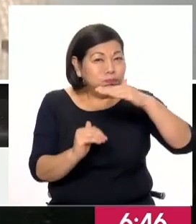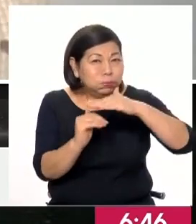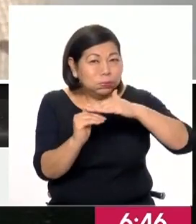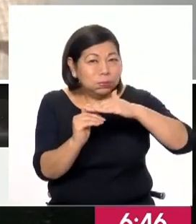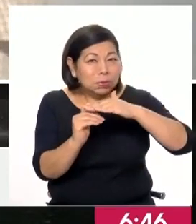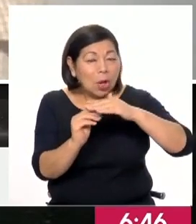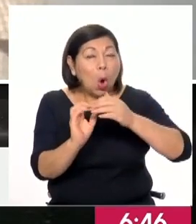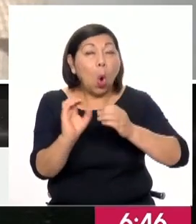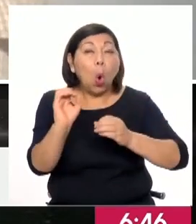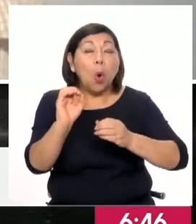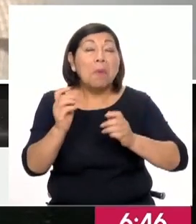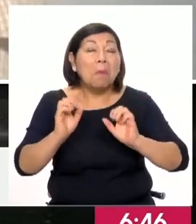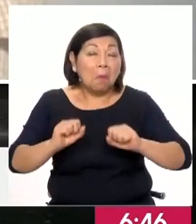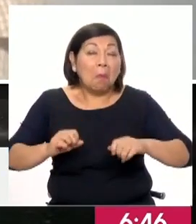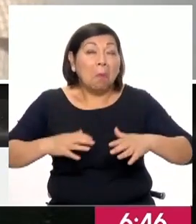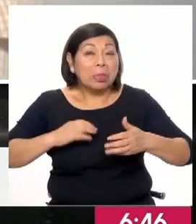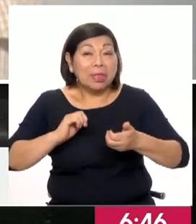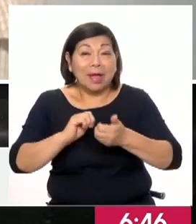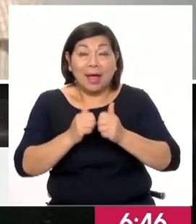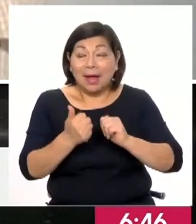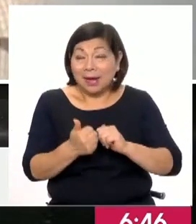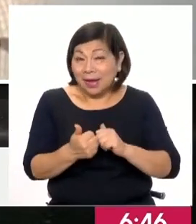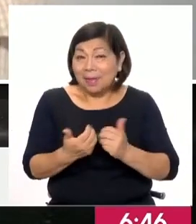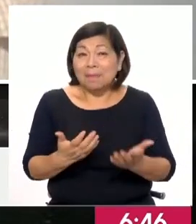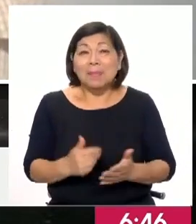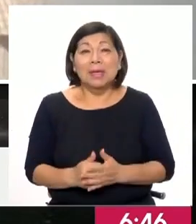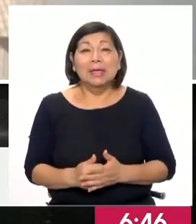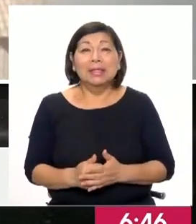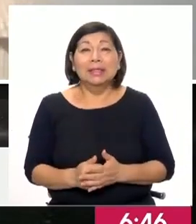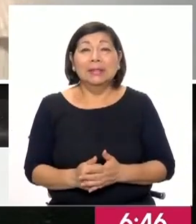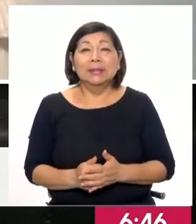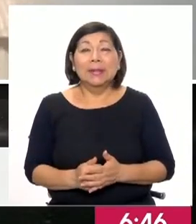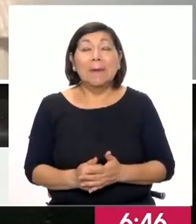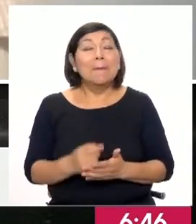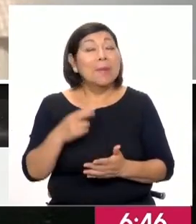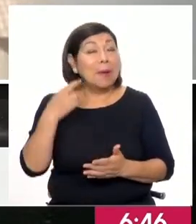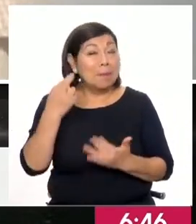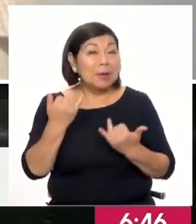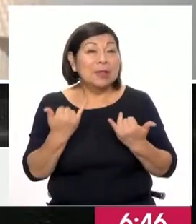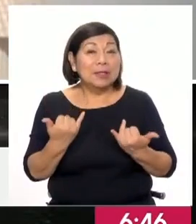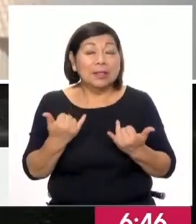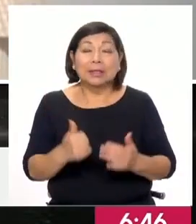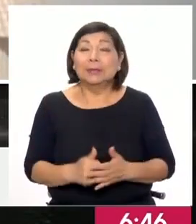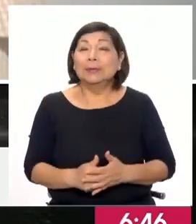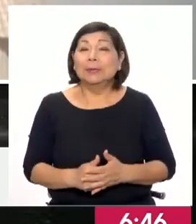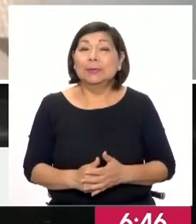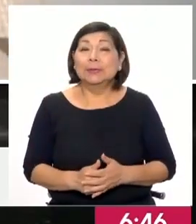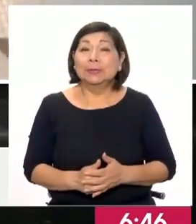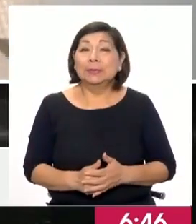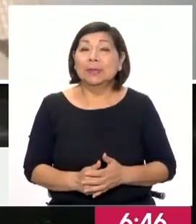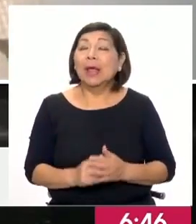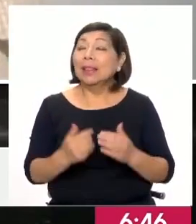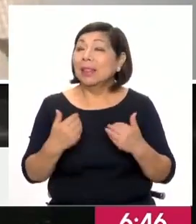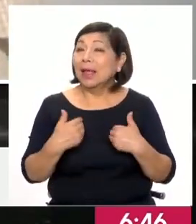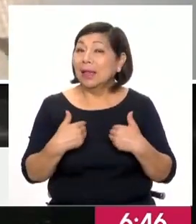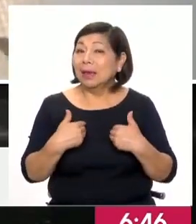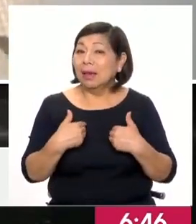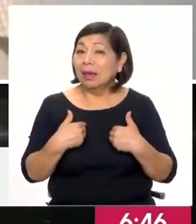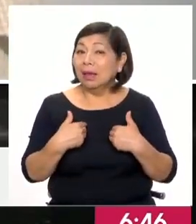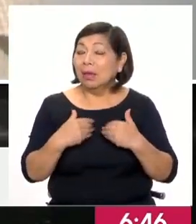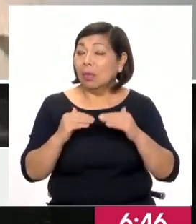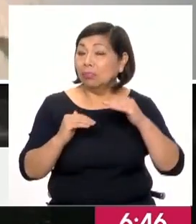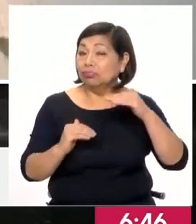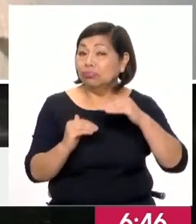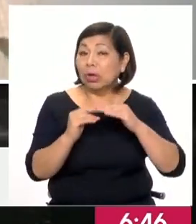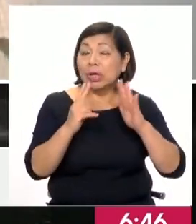se revierta, ¿verdad? Y una de las, digamos, las políticas es la de mantener la tasa de referencia,